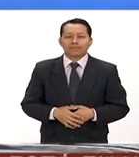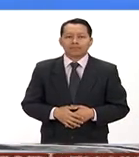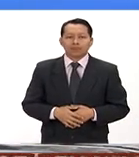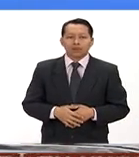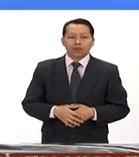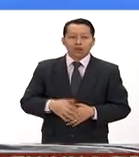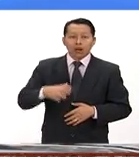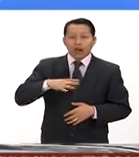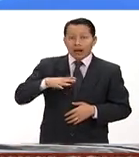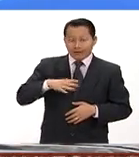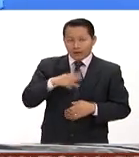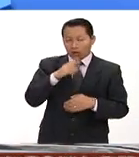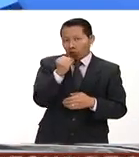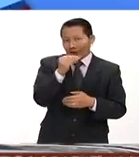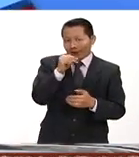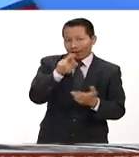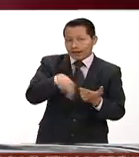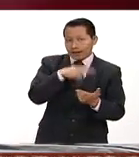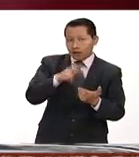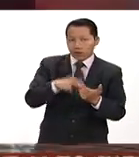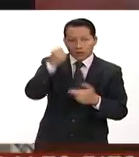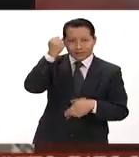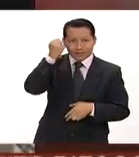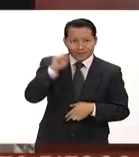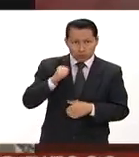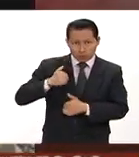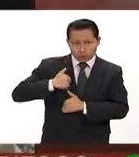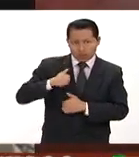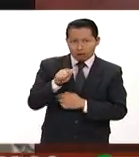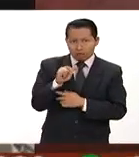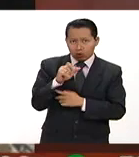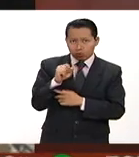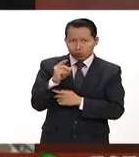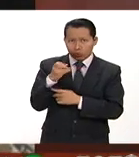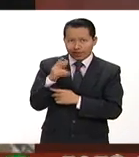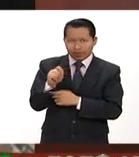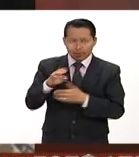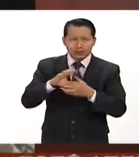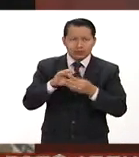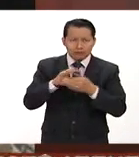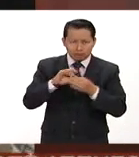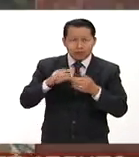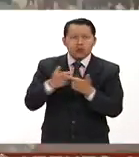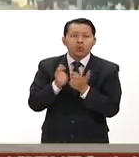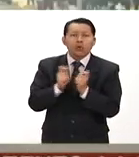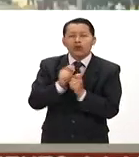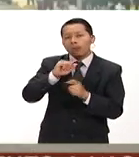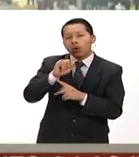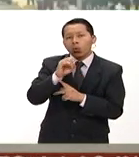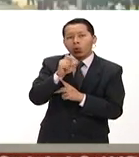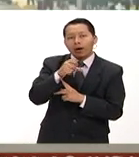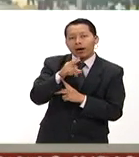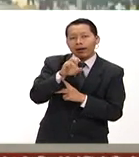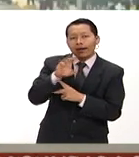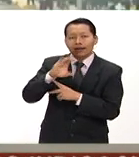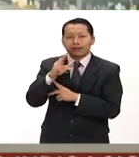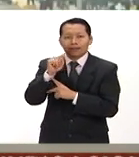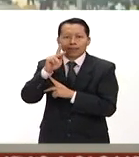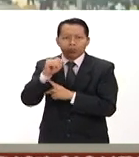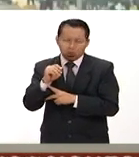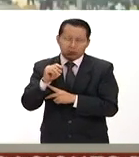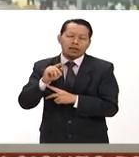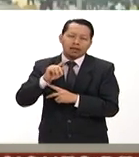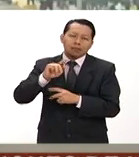comandante de la novena región militar de Sinaloa, Alfonso Duarte, informó que el cártel de Joaquín, el Chapo Guzmán, podría estar detrás de la